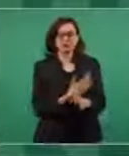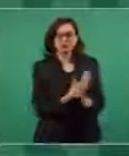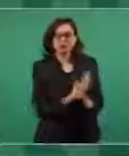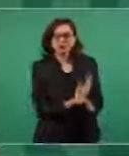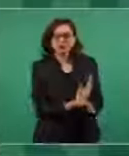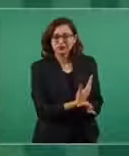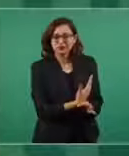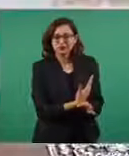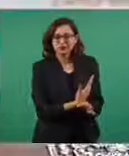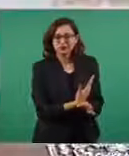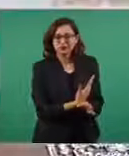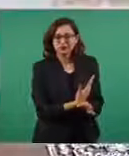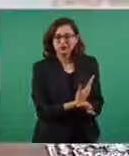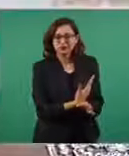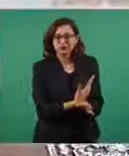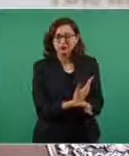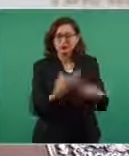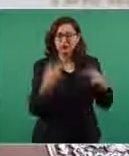convencidos convencidos